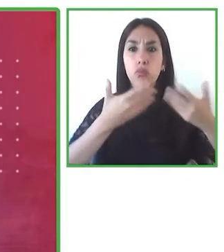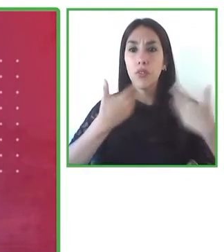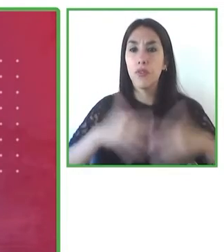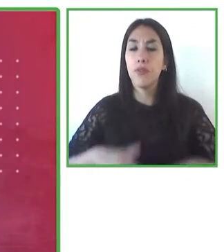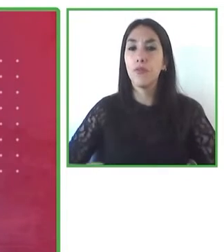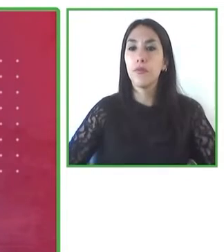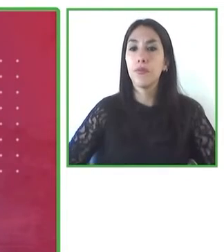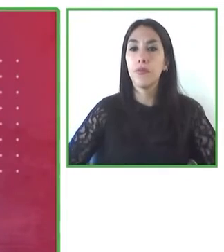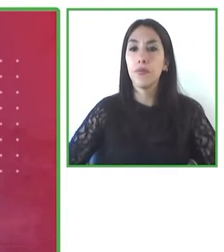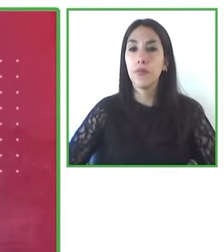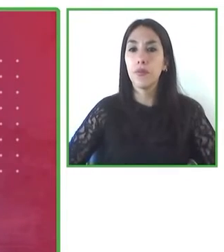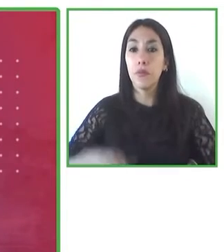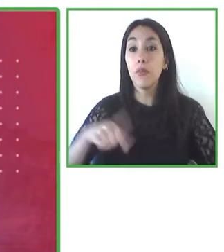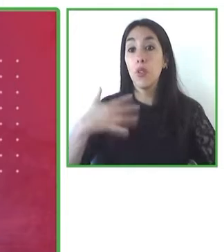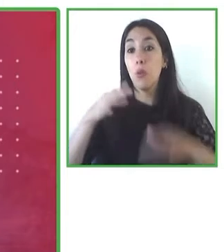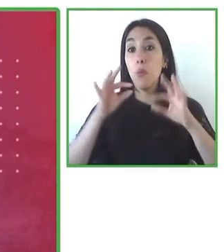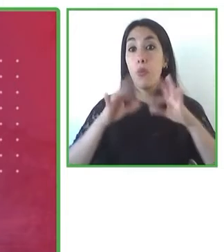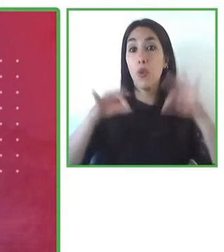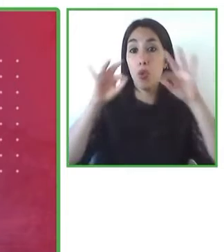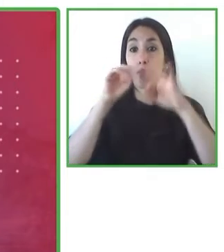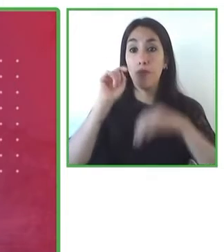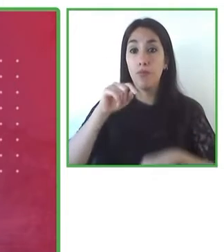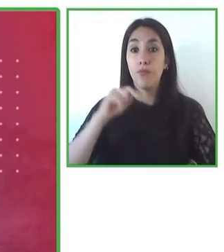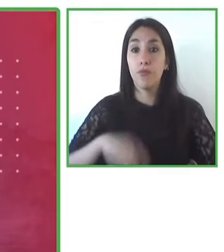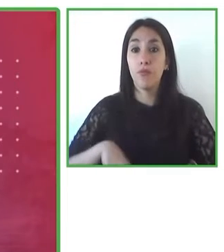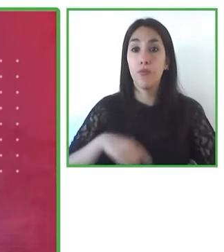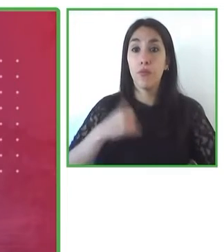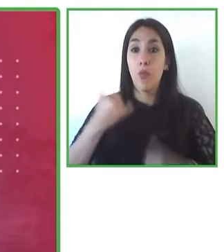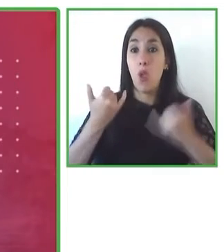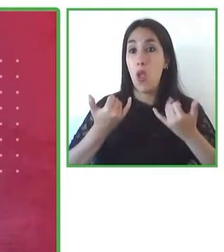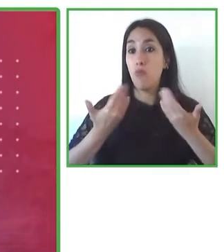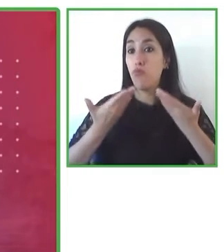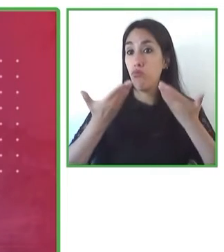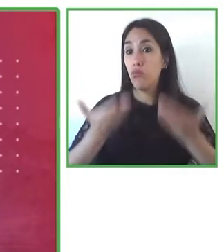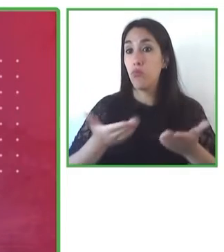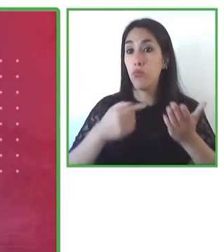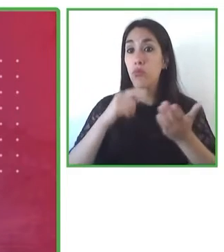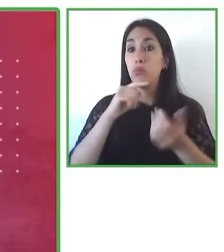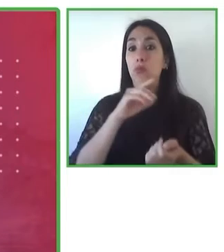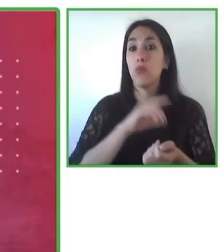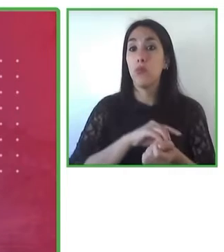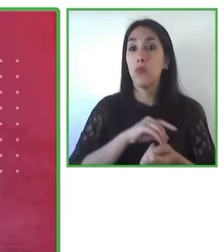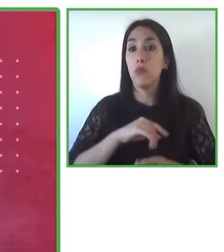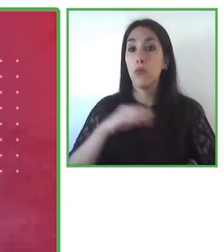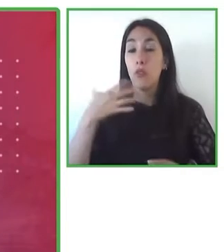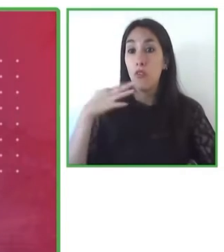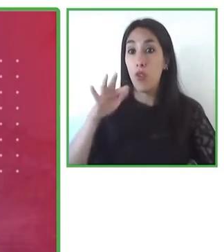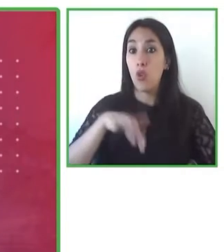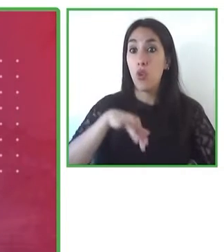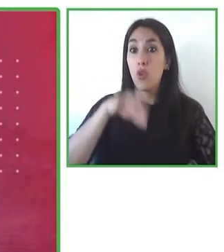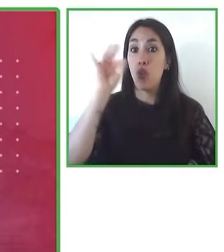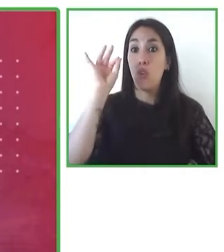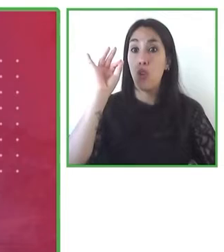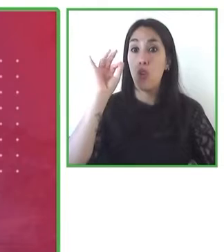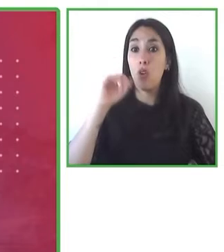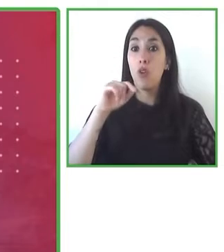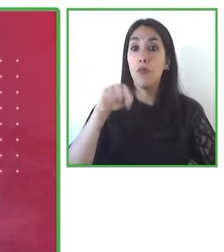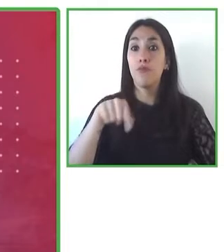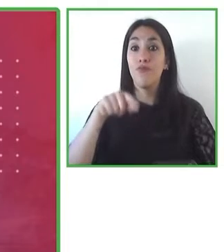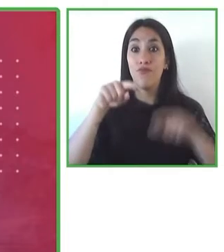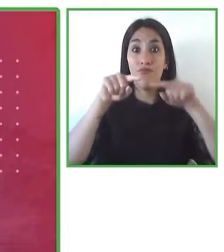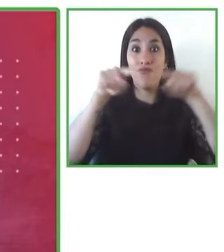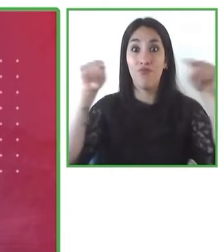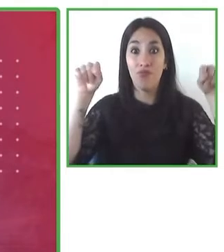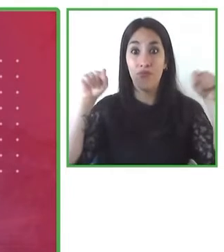tecnología digital, sobre todo cuando logramos aprovechar y generar espacios accesibles, es esta gran posibilidad de redes, de